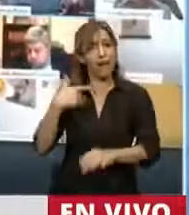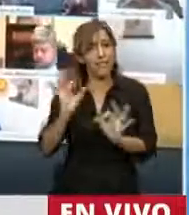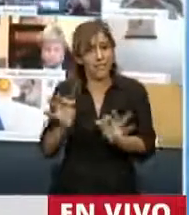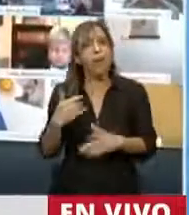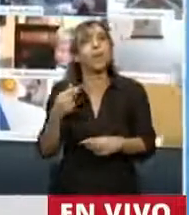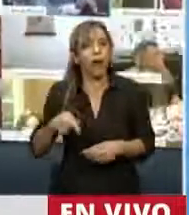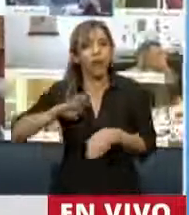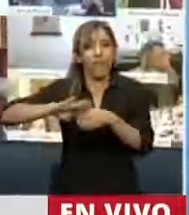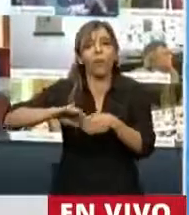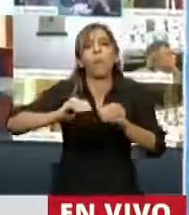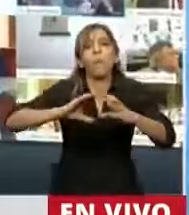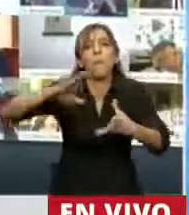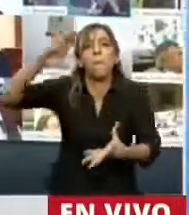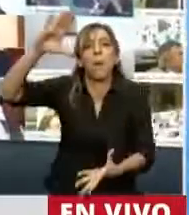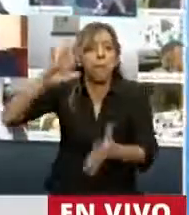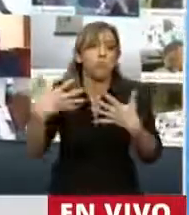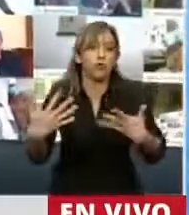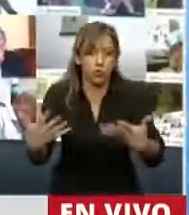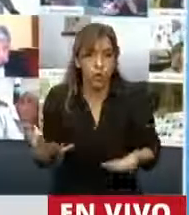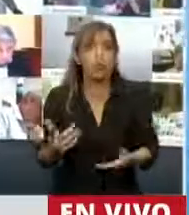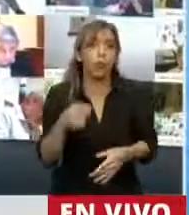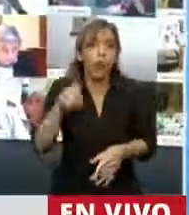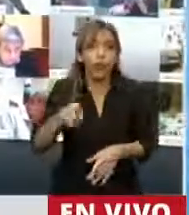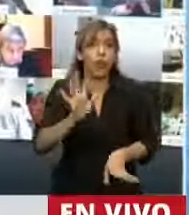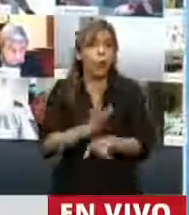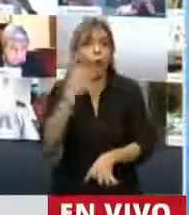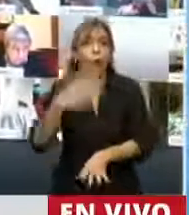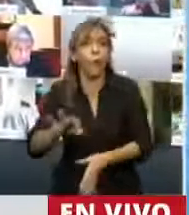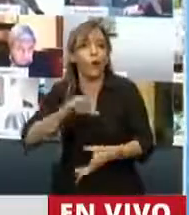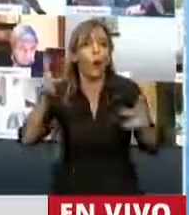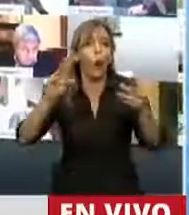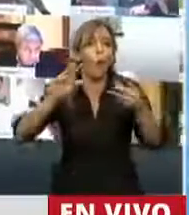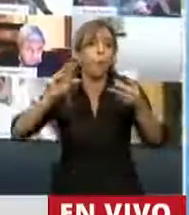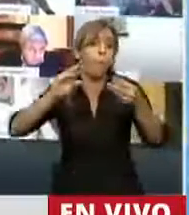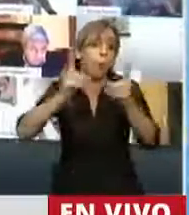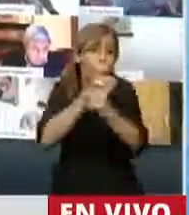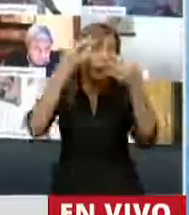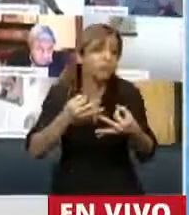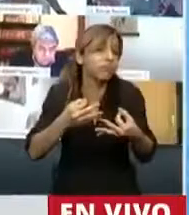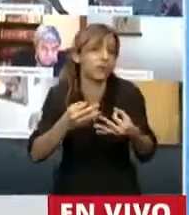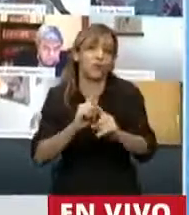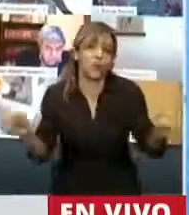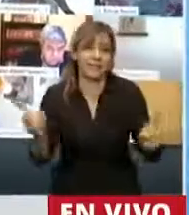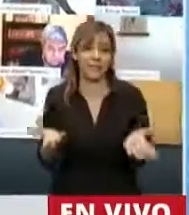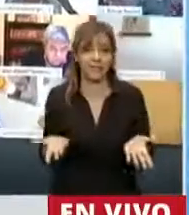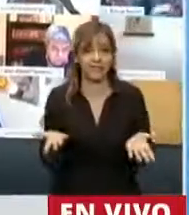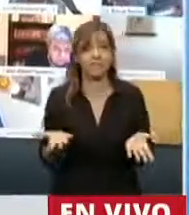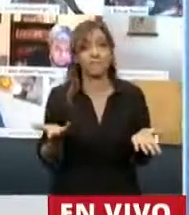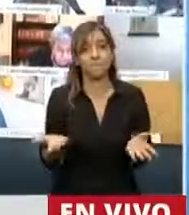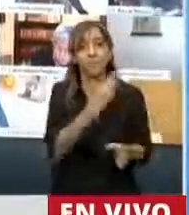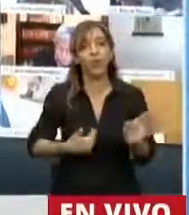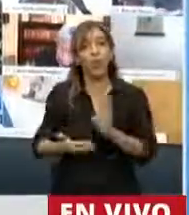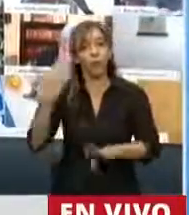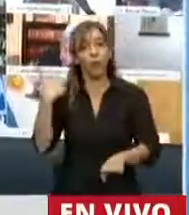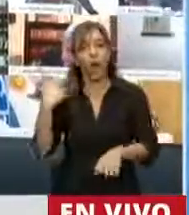eso en sí mismo no justificaría esta crisis que estamos viviendo. El principal pecado que se cometió durante la gestión anterior no fue la